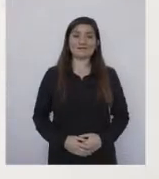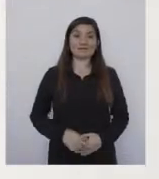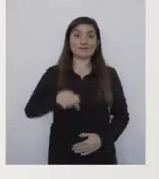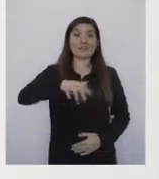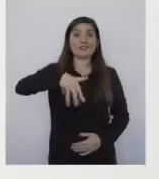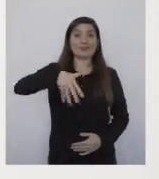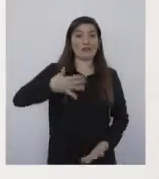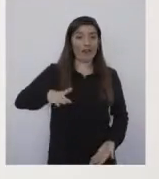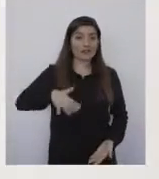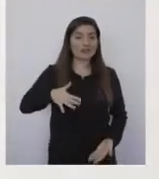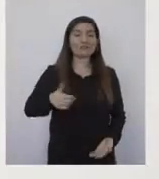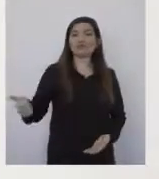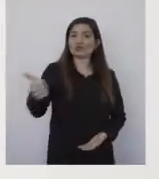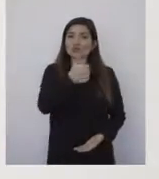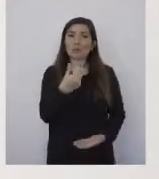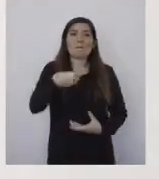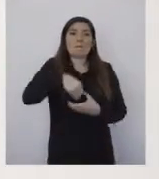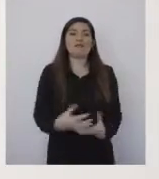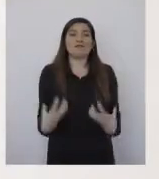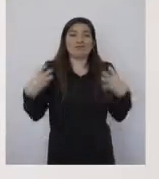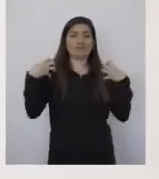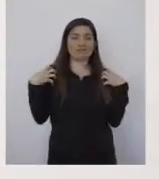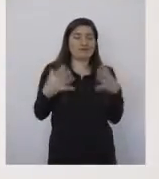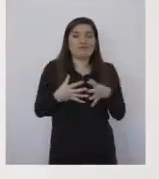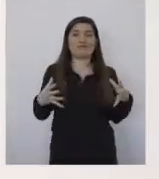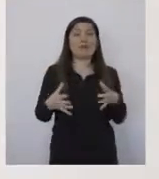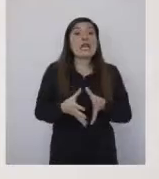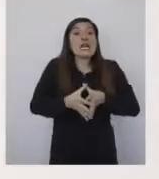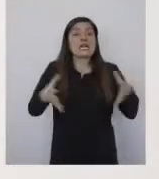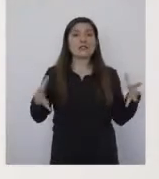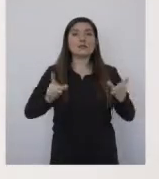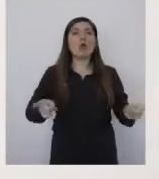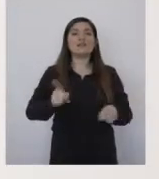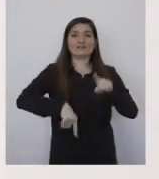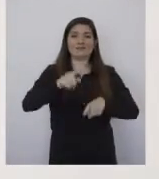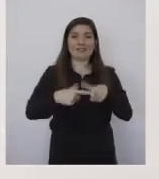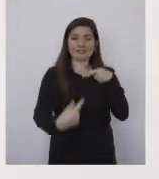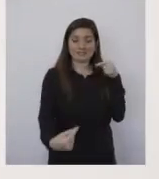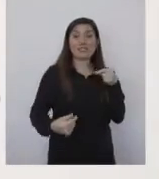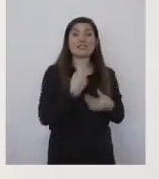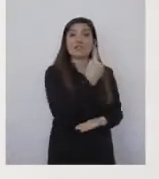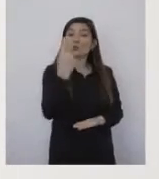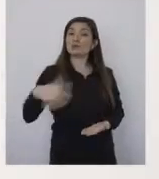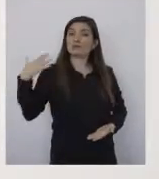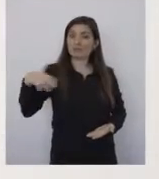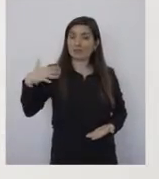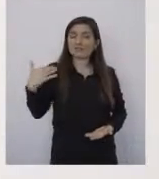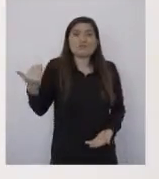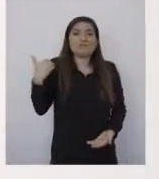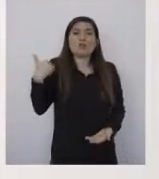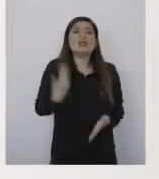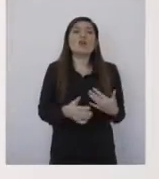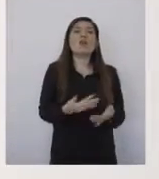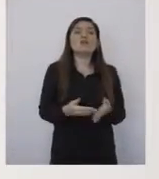Este 19 de abril seremos parte de una gran tarea, tan grande como nuestra tierra, donde cada uno será fundamental, sin